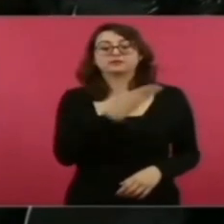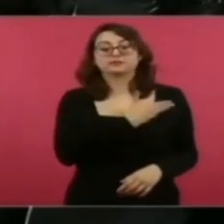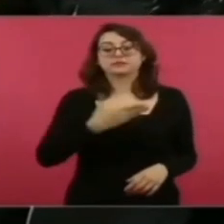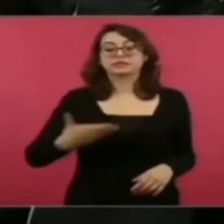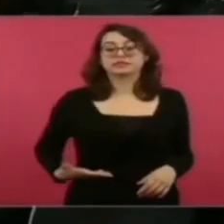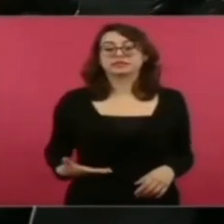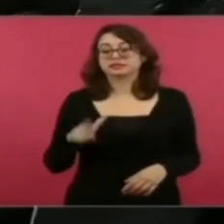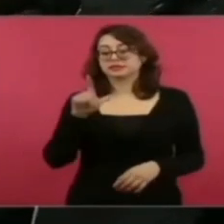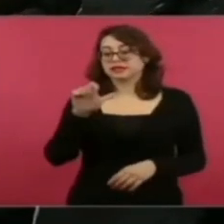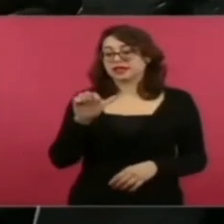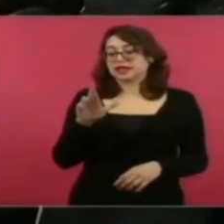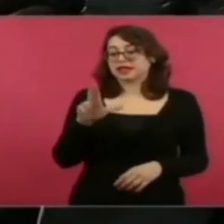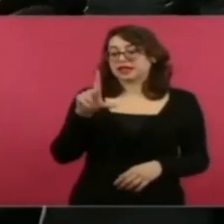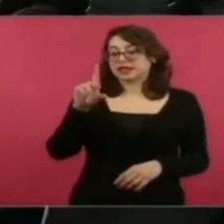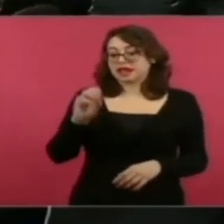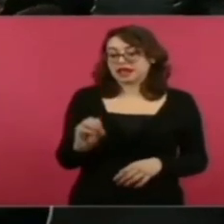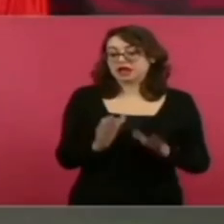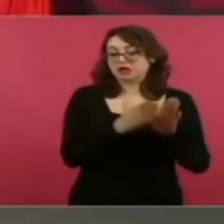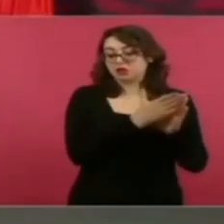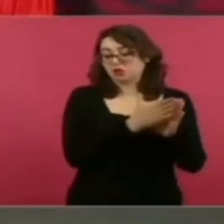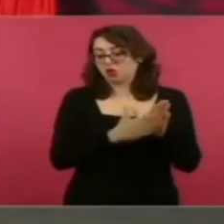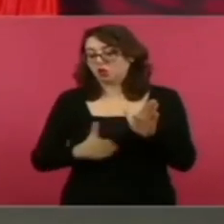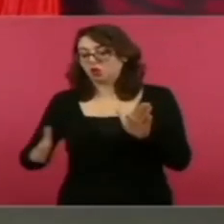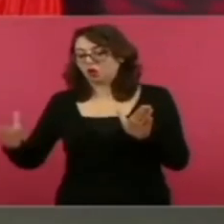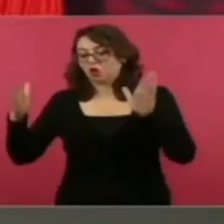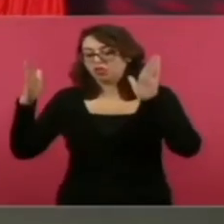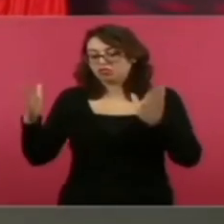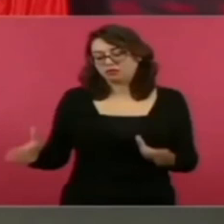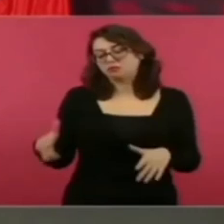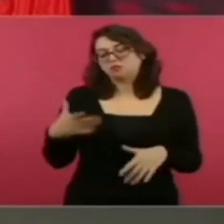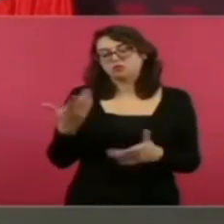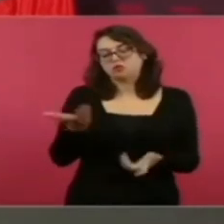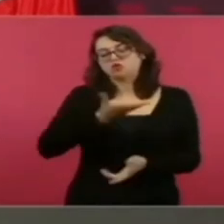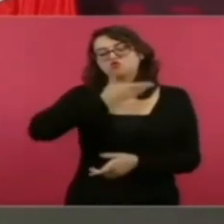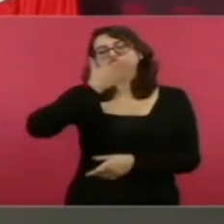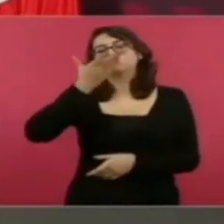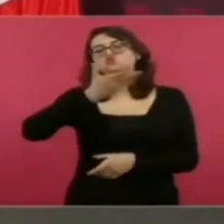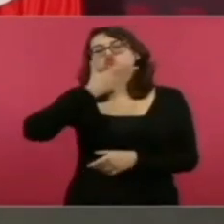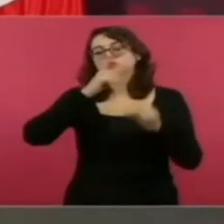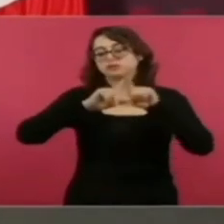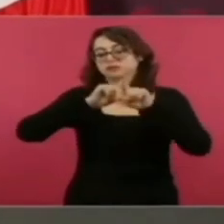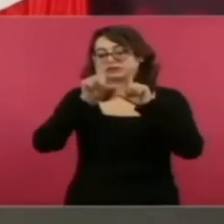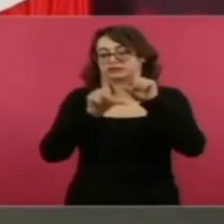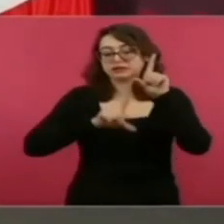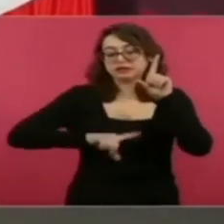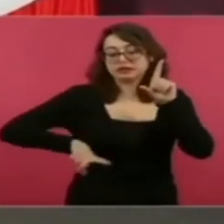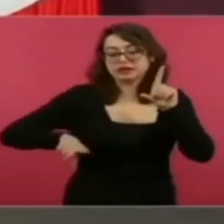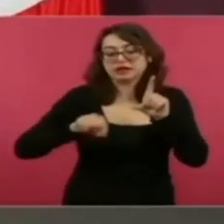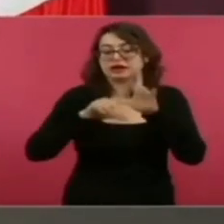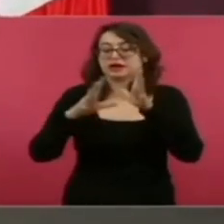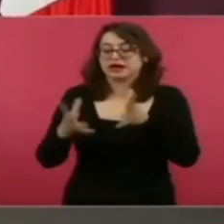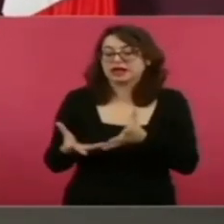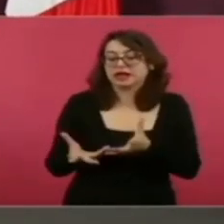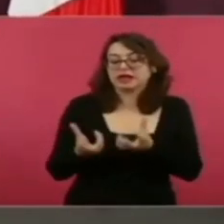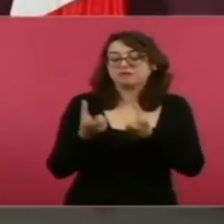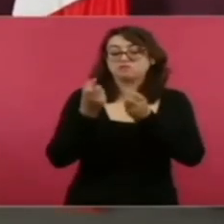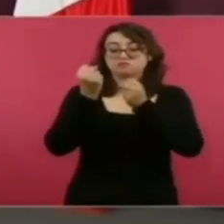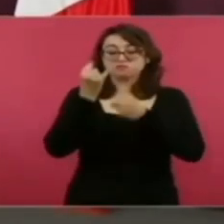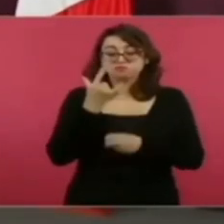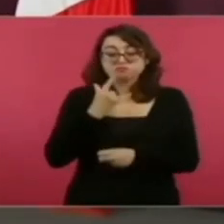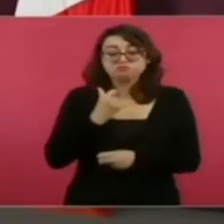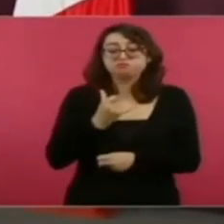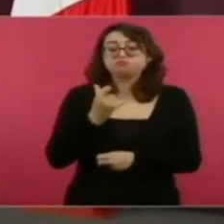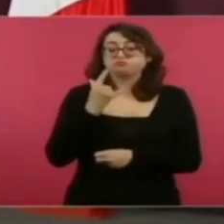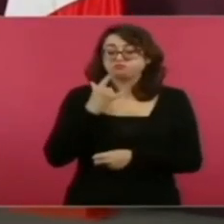todo lo que se conoce como la República Restaurada, que se intentó y se llevó a la